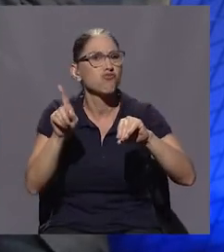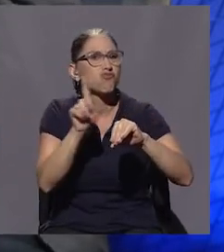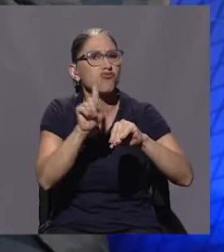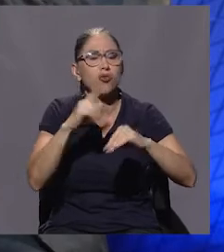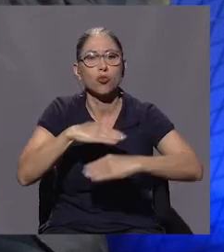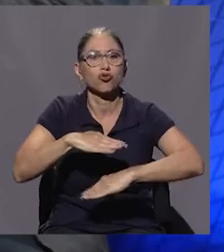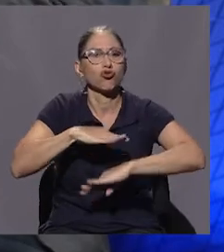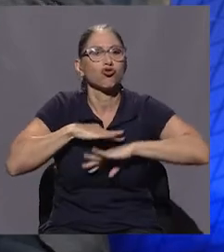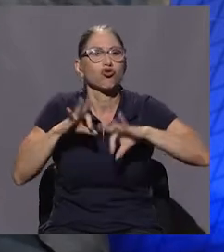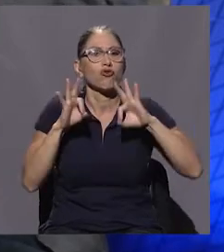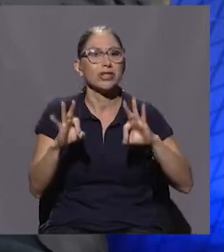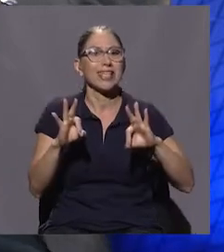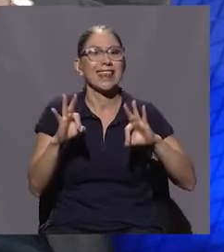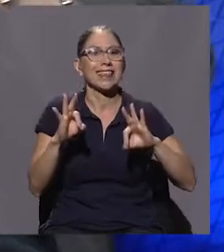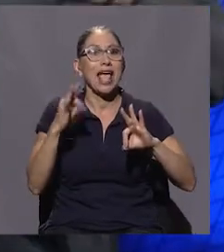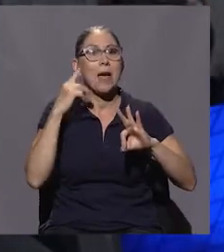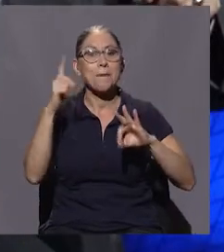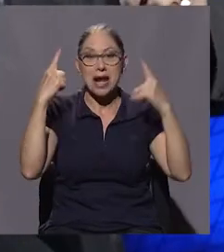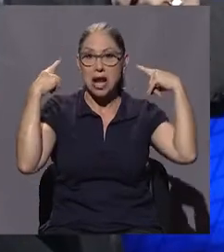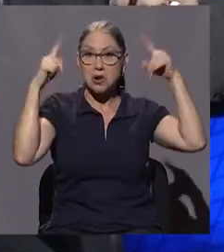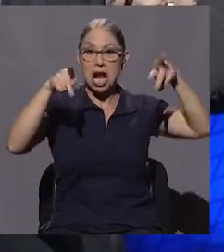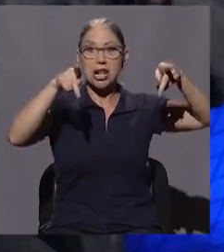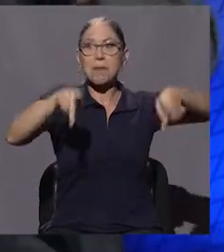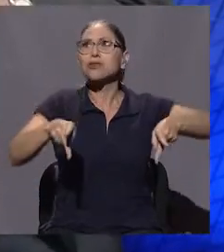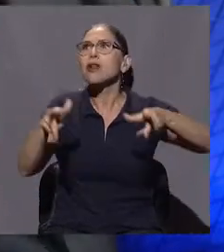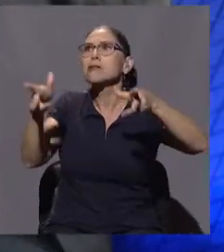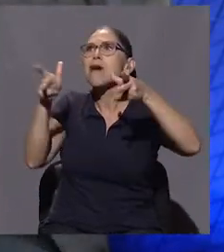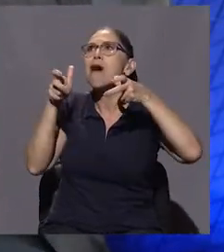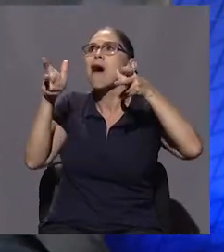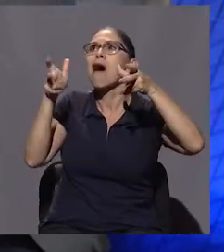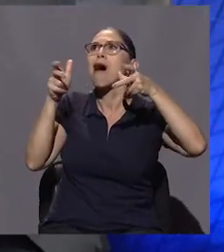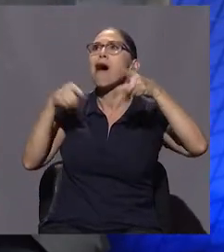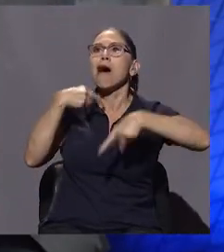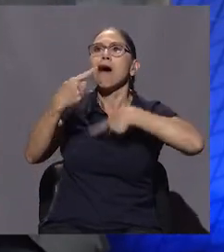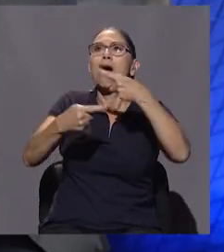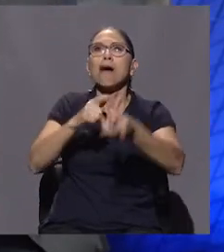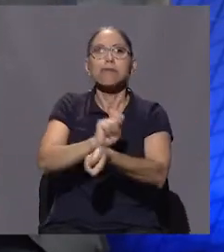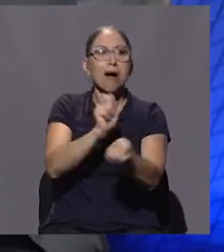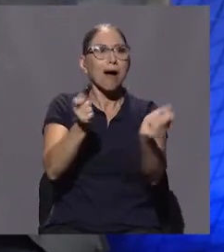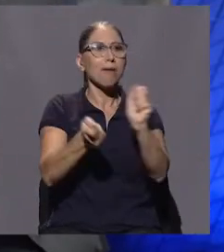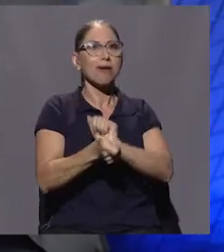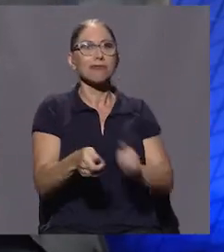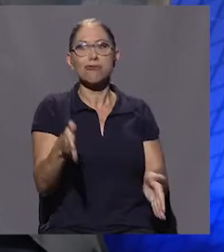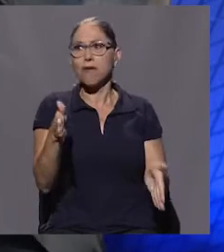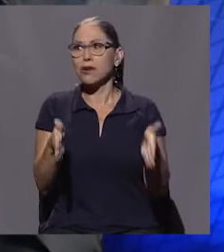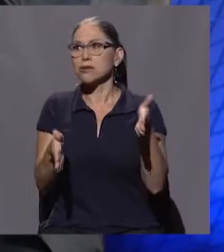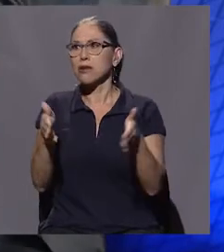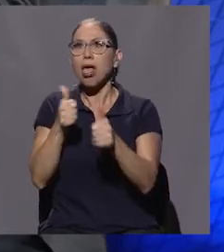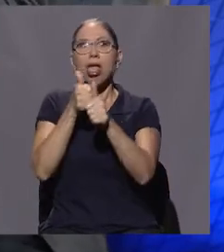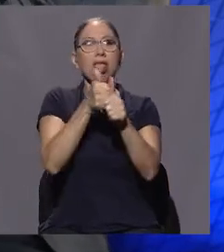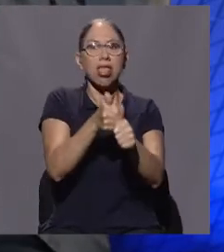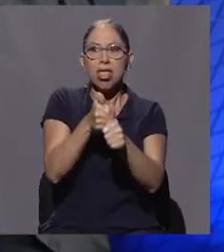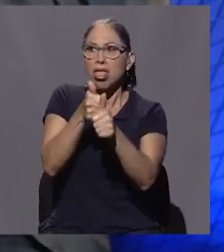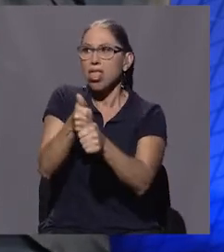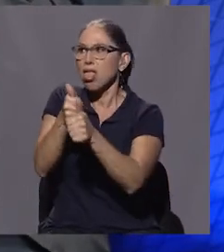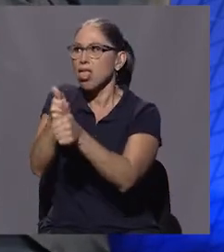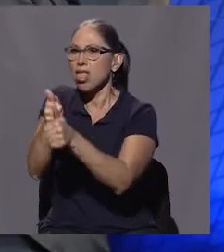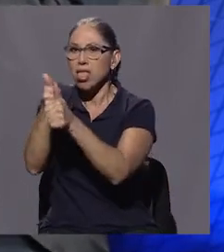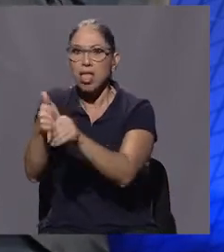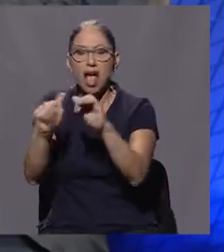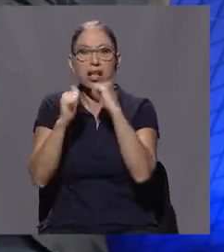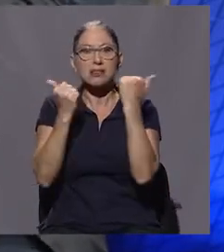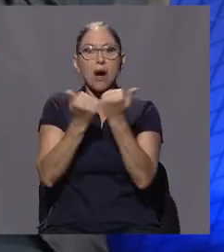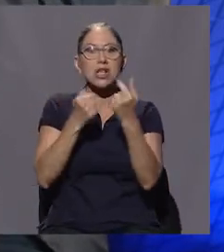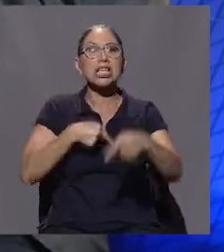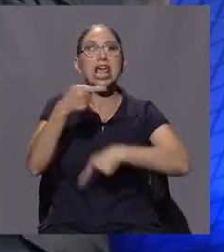tener unos robots en las aulas que luego van a ser robots en las empresas. Pero toda la carga